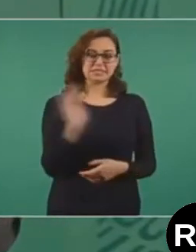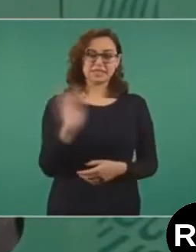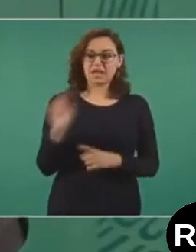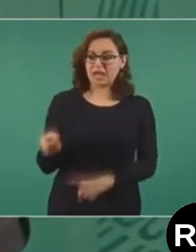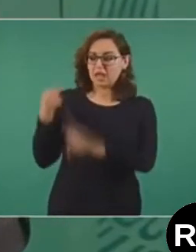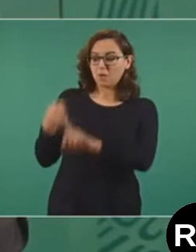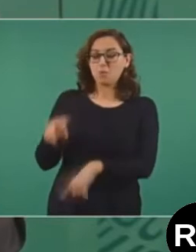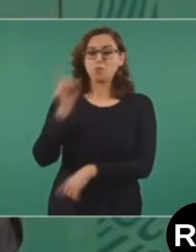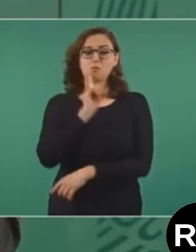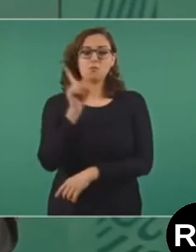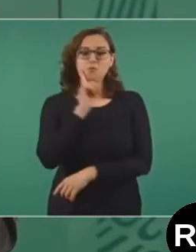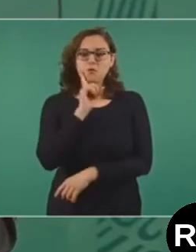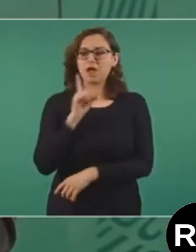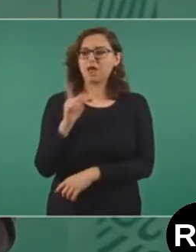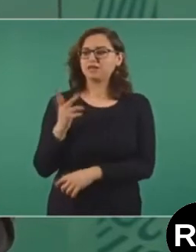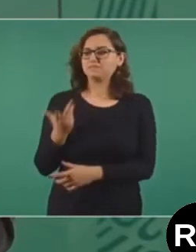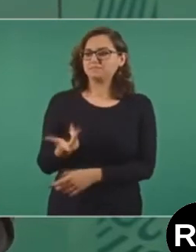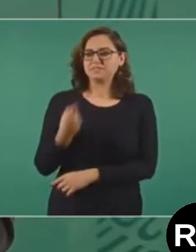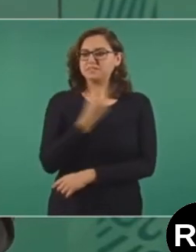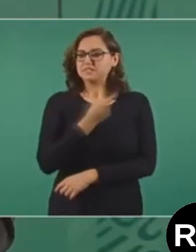100, 200 concesiones de taxi.